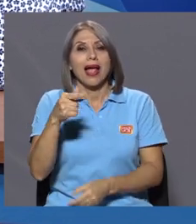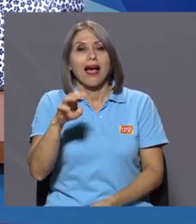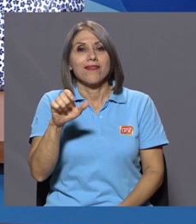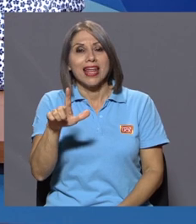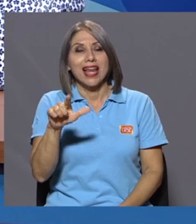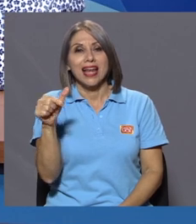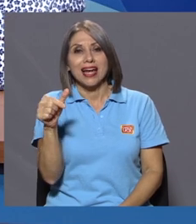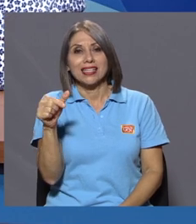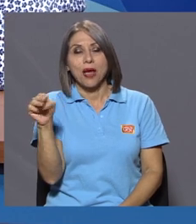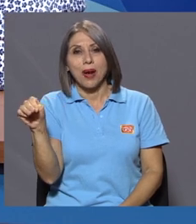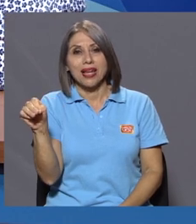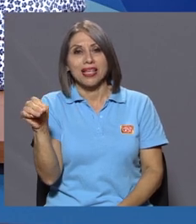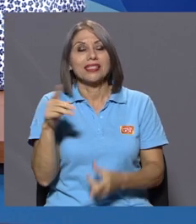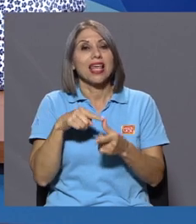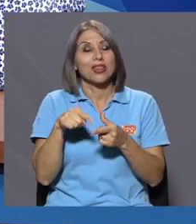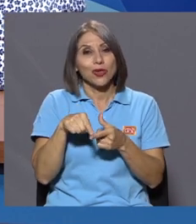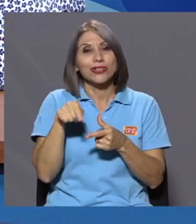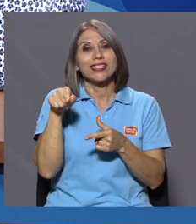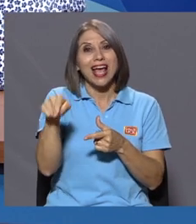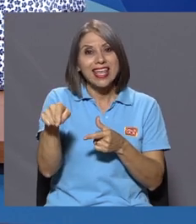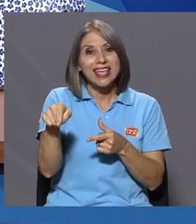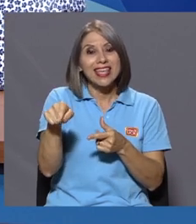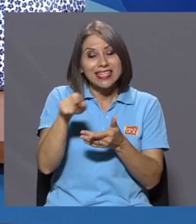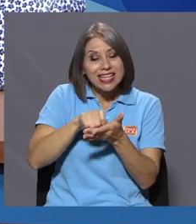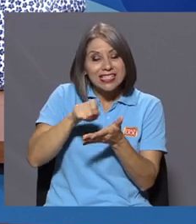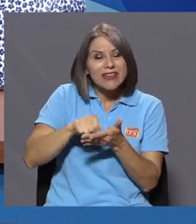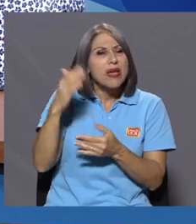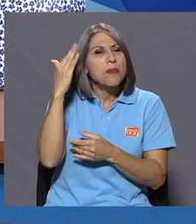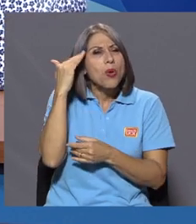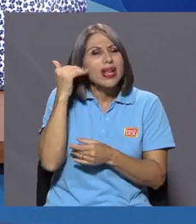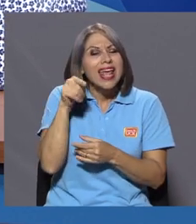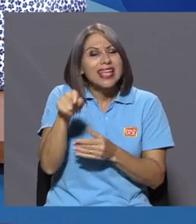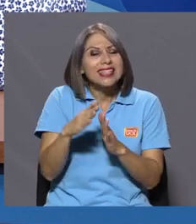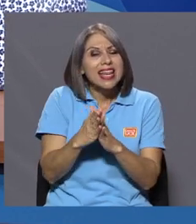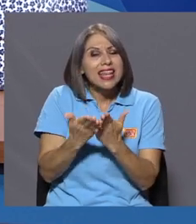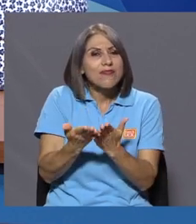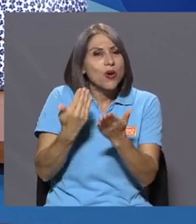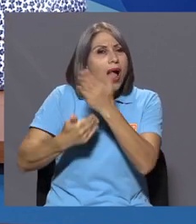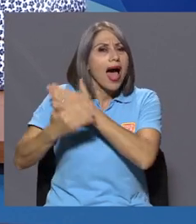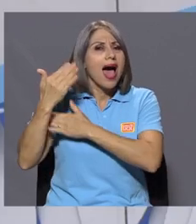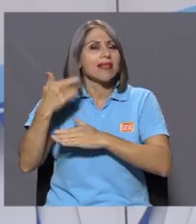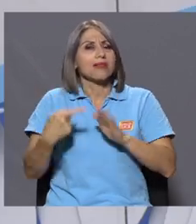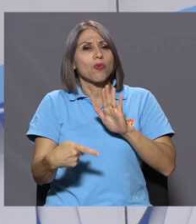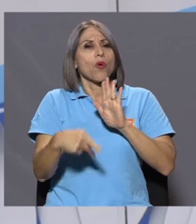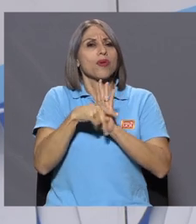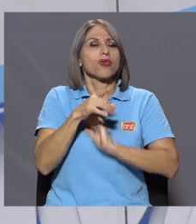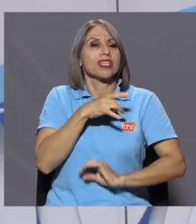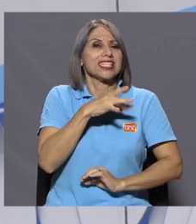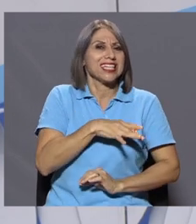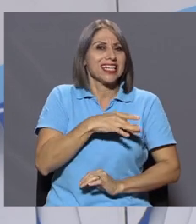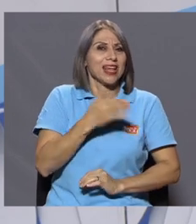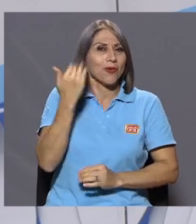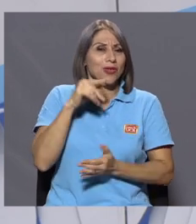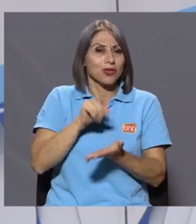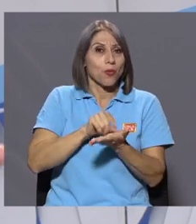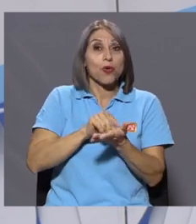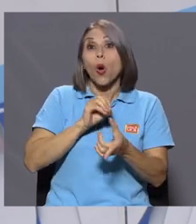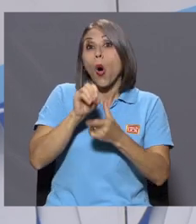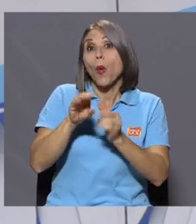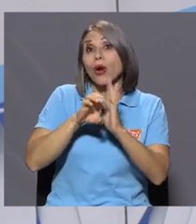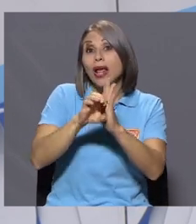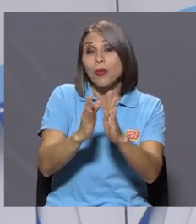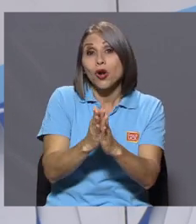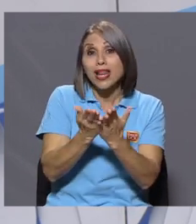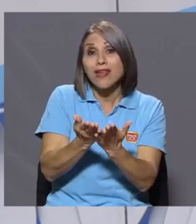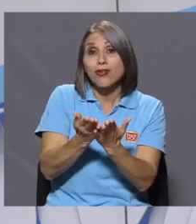Se hace una reseña de por qué este libro era prohibido en Chile cuando se publicó. ¿Verdad? O el caso, digamos, del Principito, que en